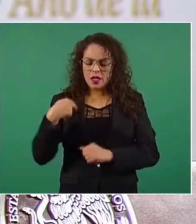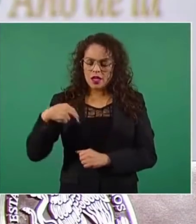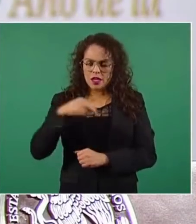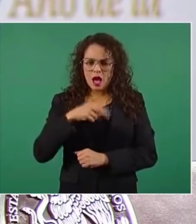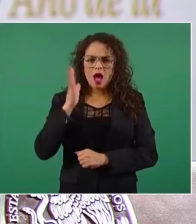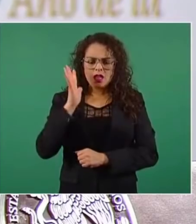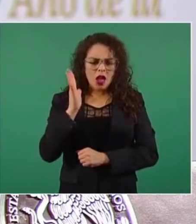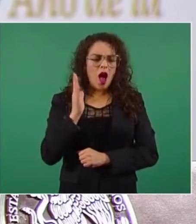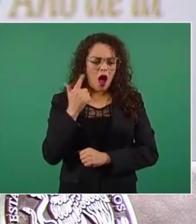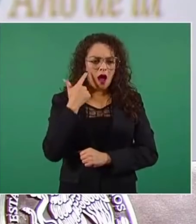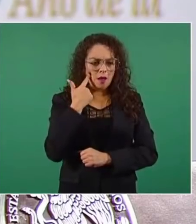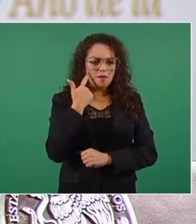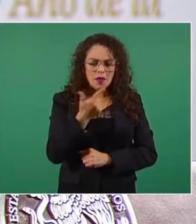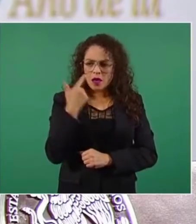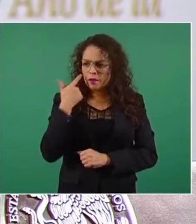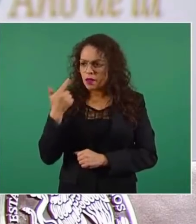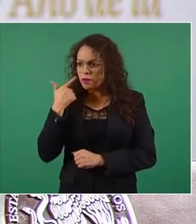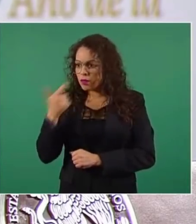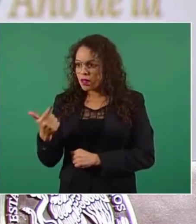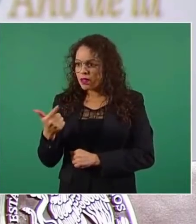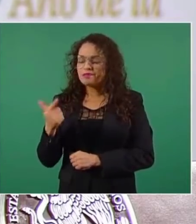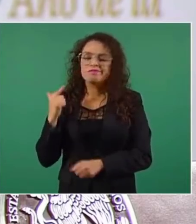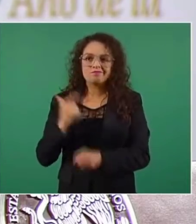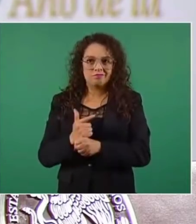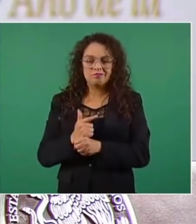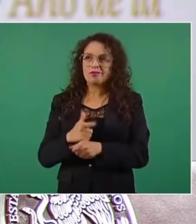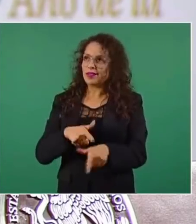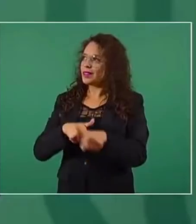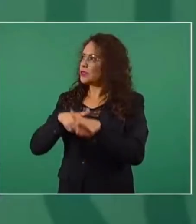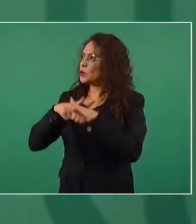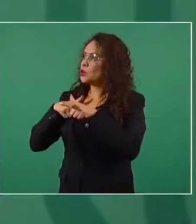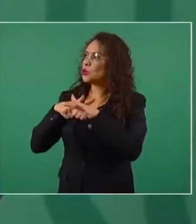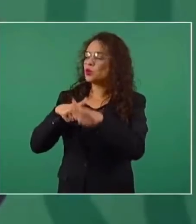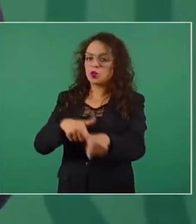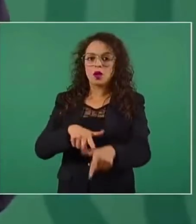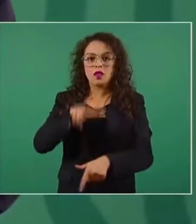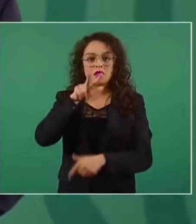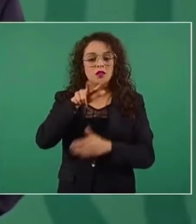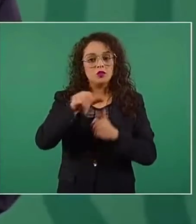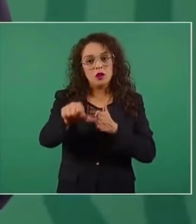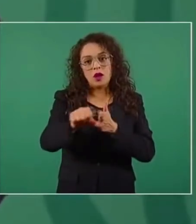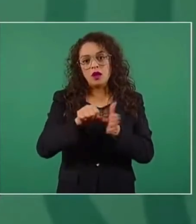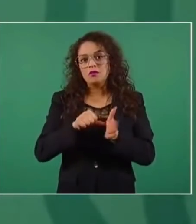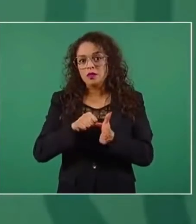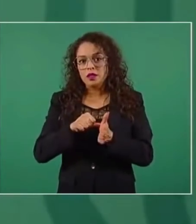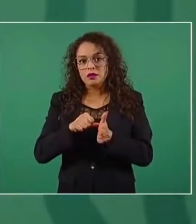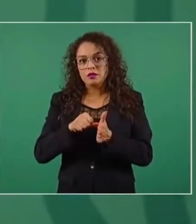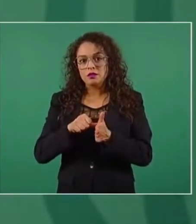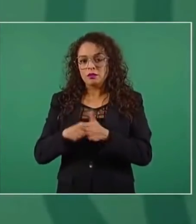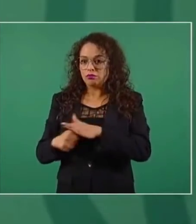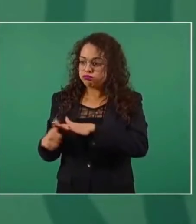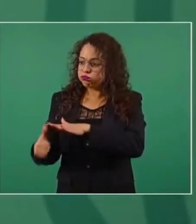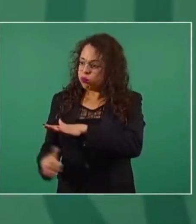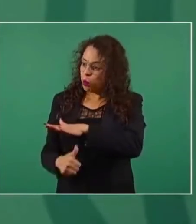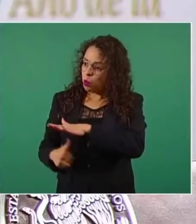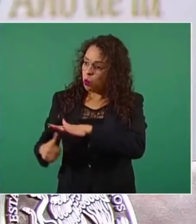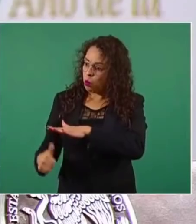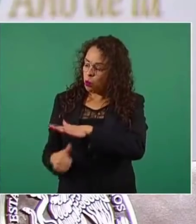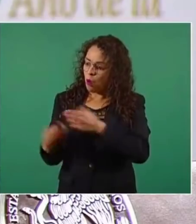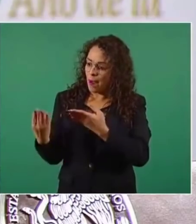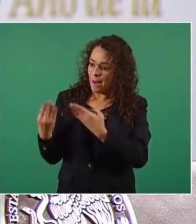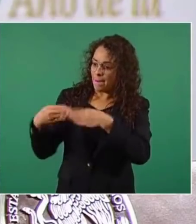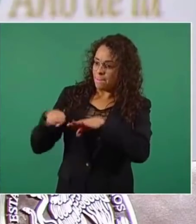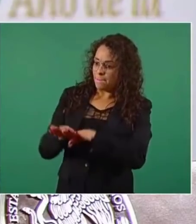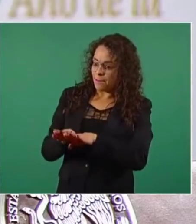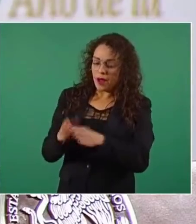18 meses de confinamiento, es tiempo de regresar a las aulas, ir por